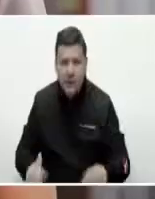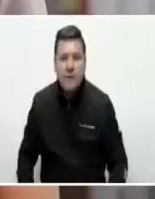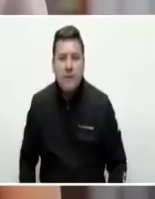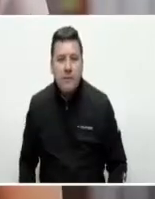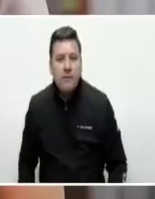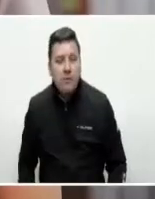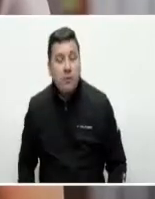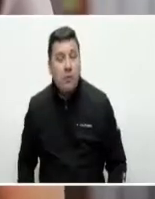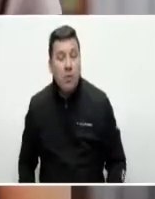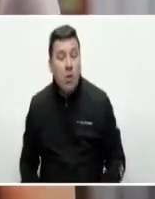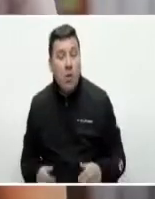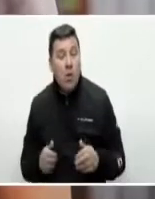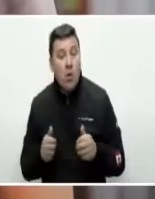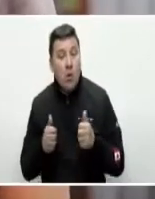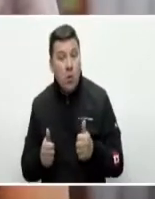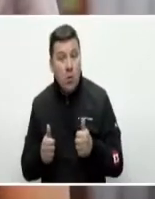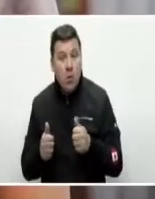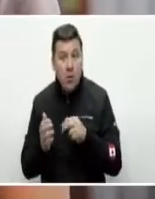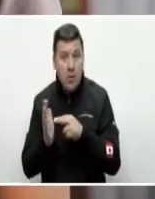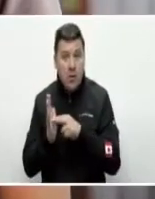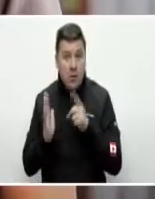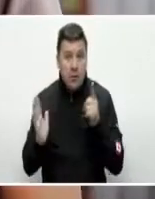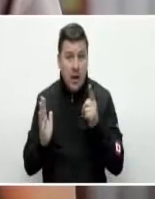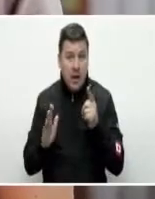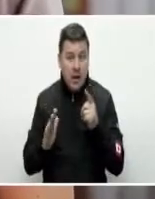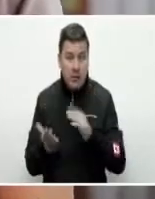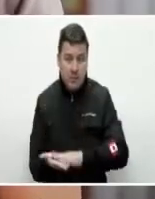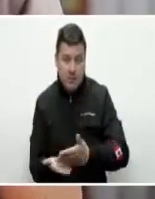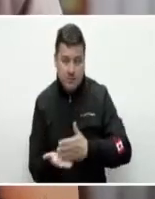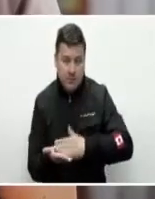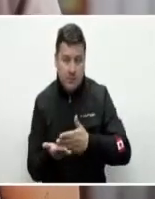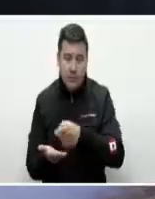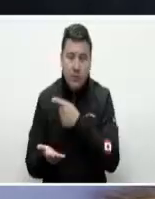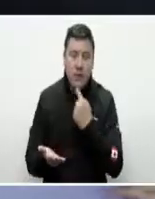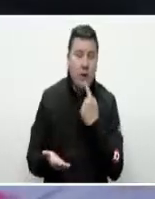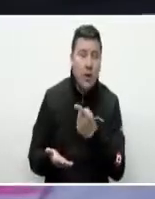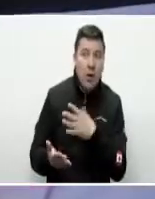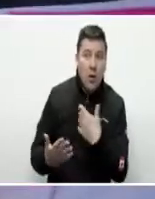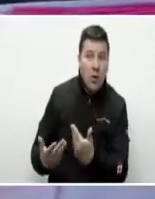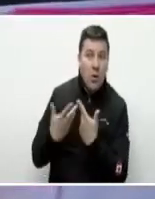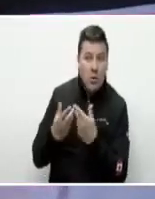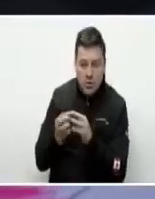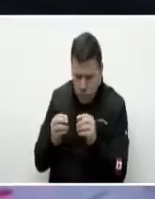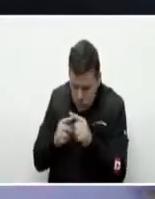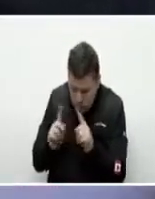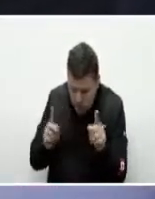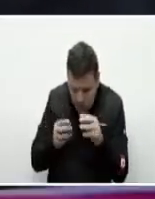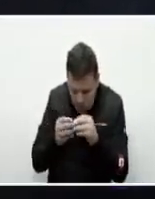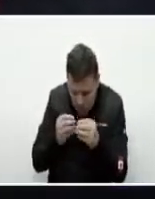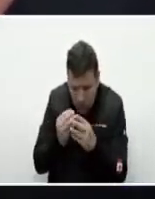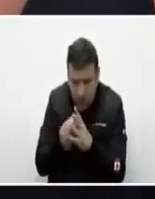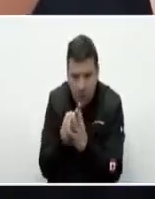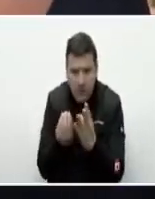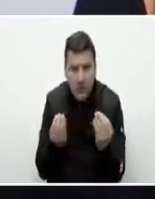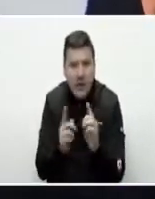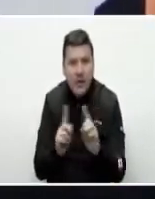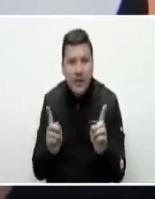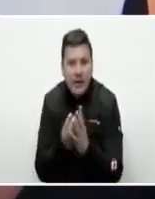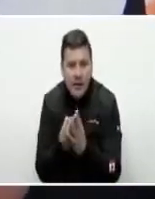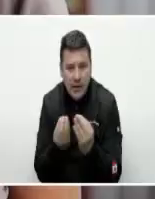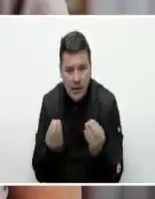Ustedes tienen muchas técnicas que nosotros también utilizamos pero veo que utilizan unos materiales diferentes, una materia prima diferente.